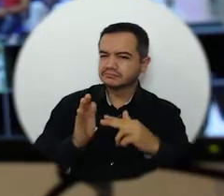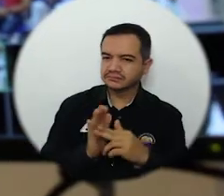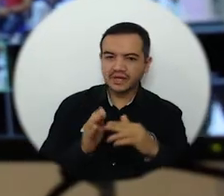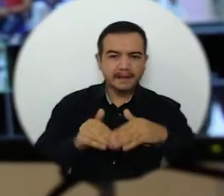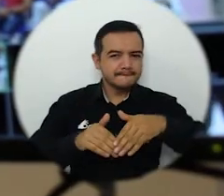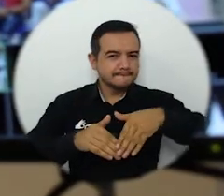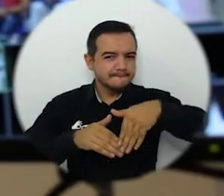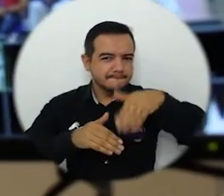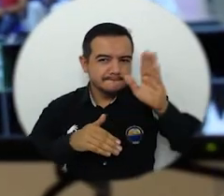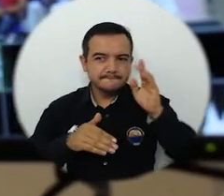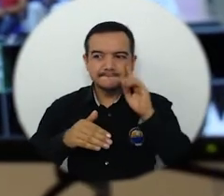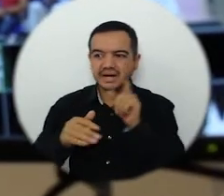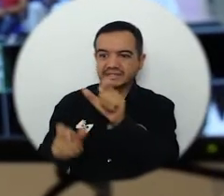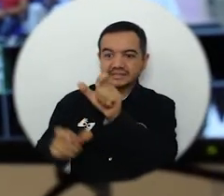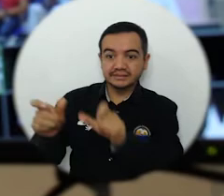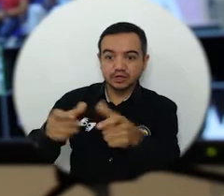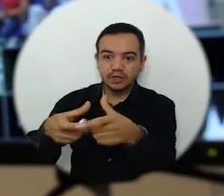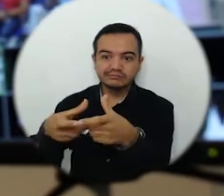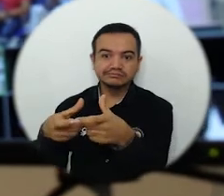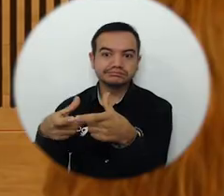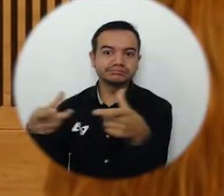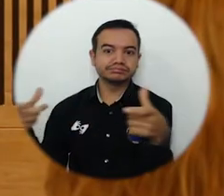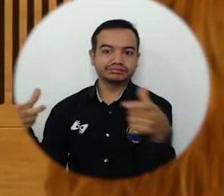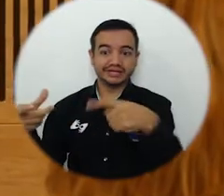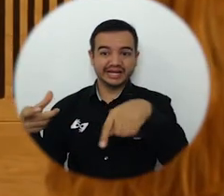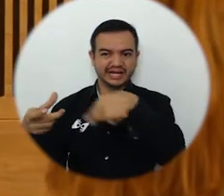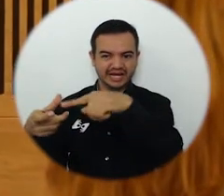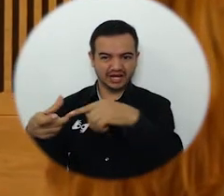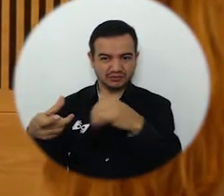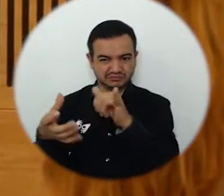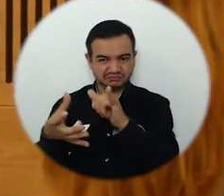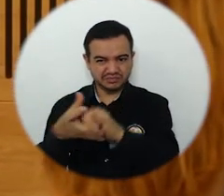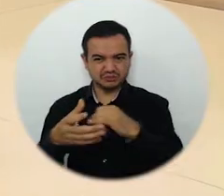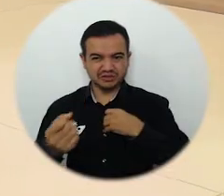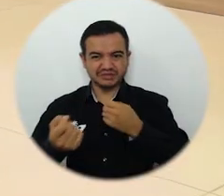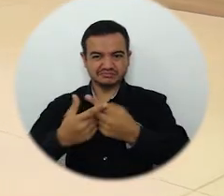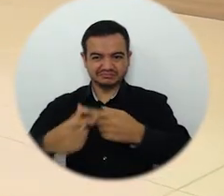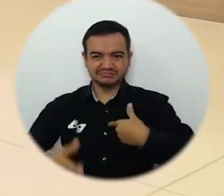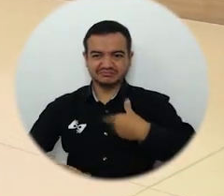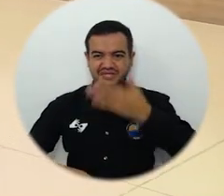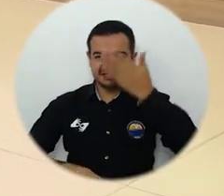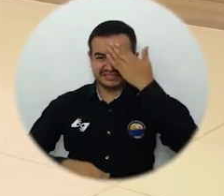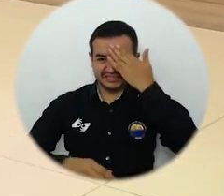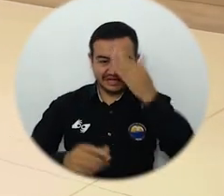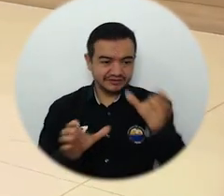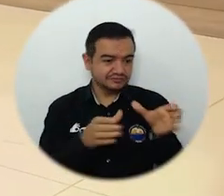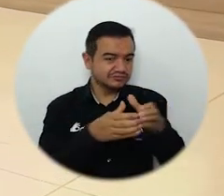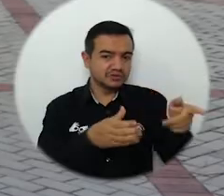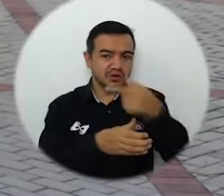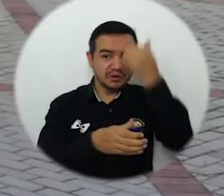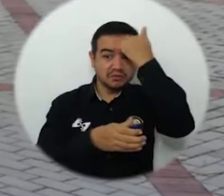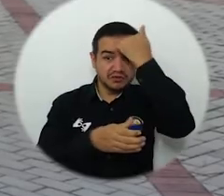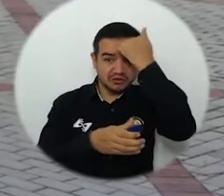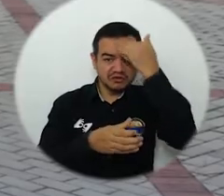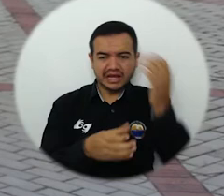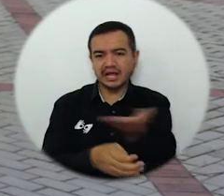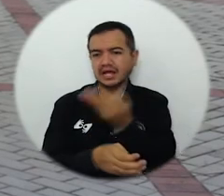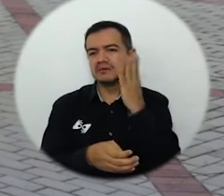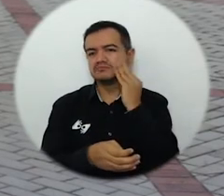mayor cantidad de estudiantes, egresados y docentes que conocen el proceso, que saben del proceso, que